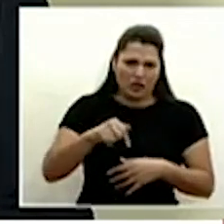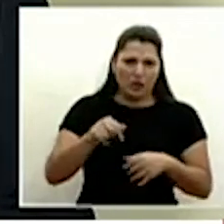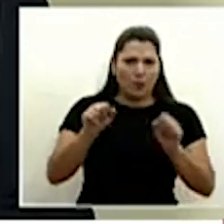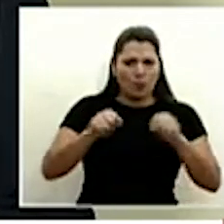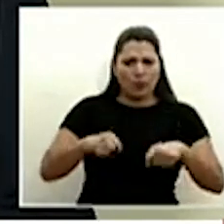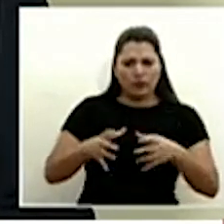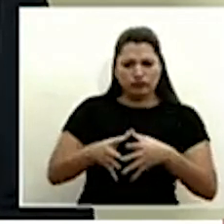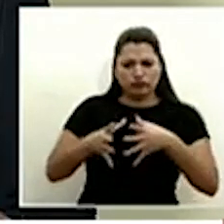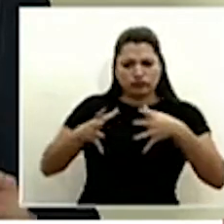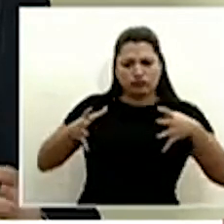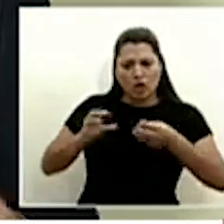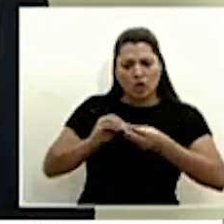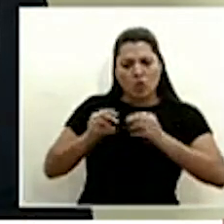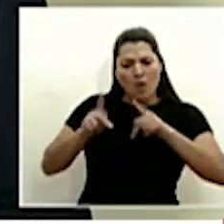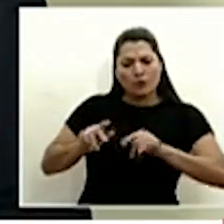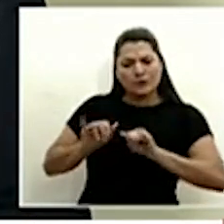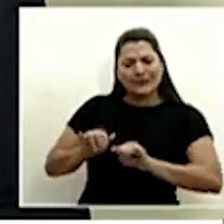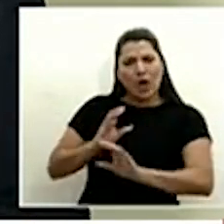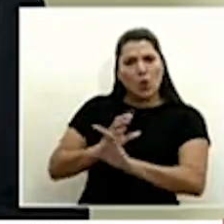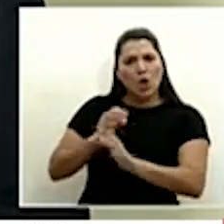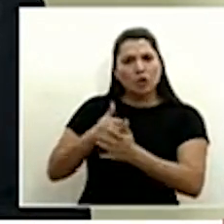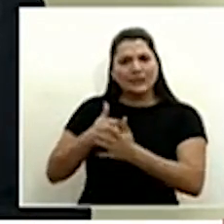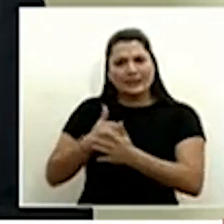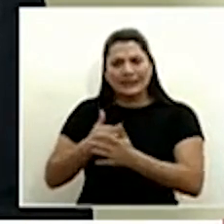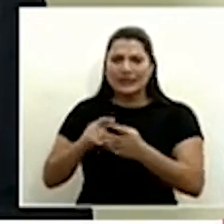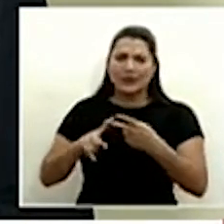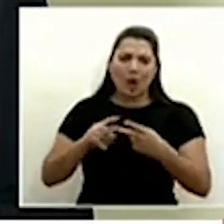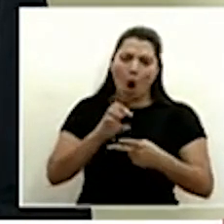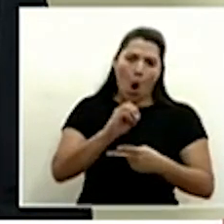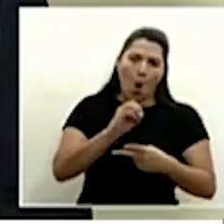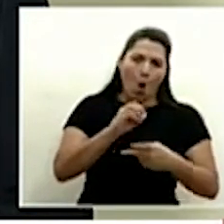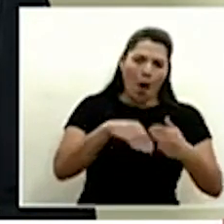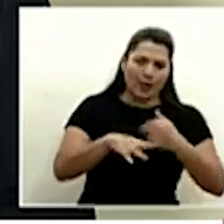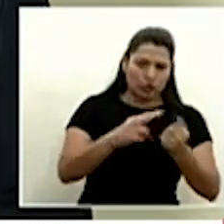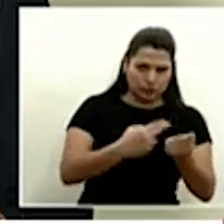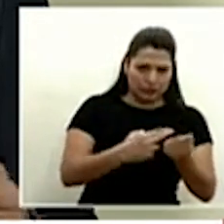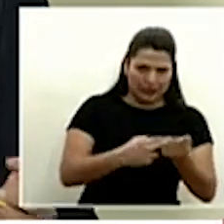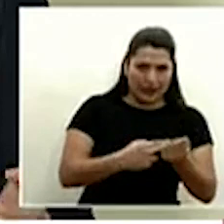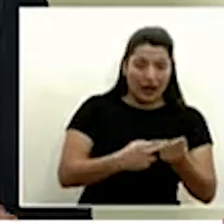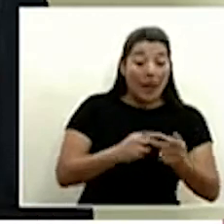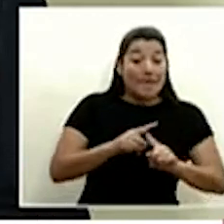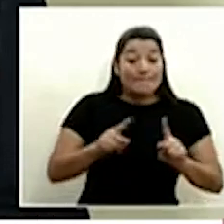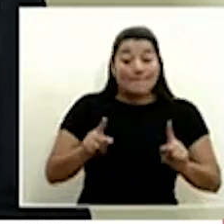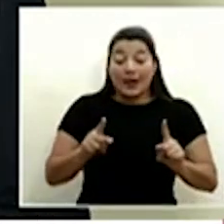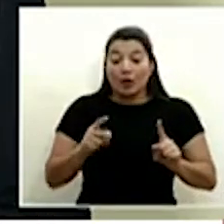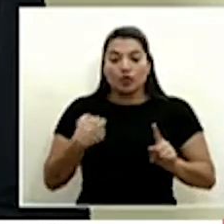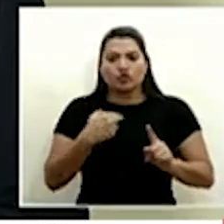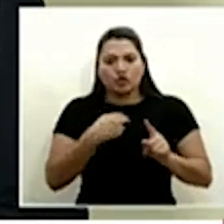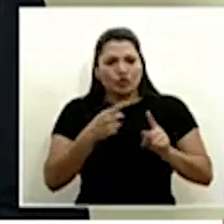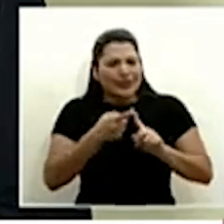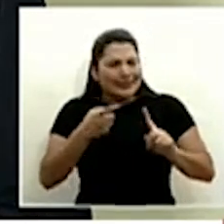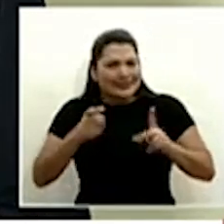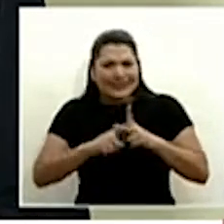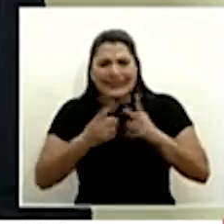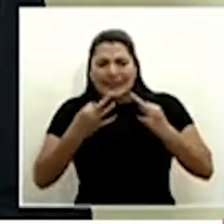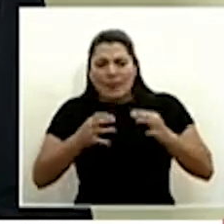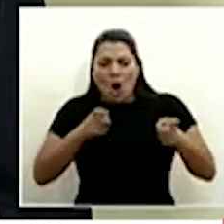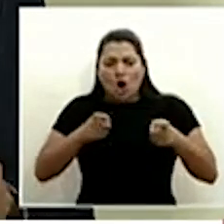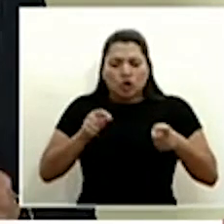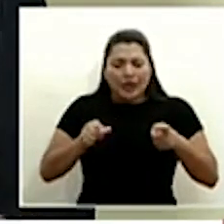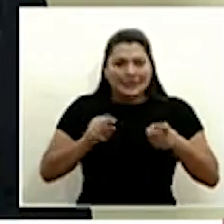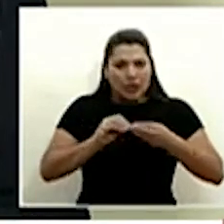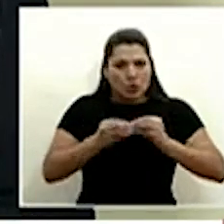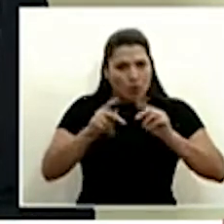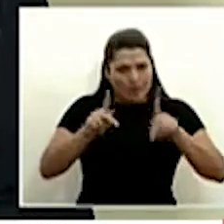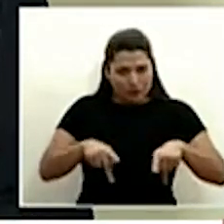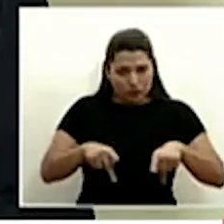mortalidad en nuestro país pero son escenarios que hemos manejado desde un inicio y cada país ha tratado de ir haciendo su ejercicio yo en un momento dije no lo vamos a